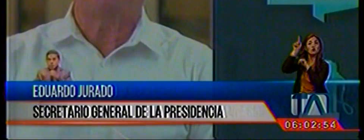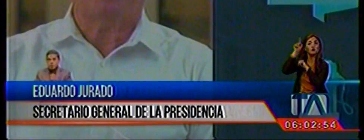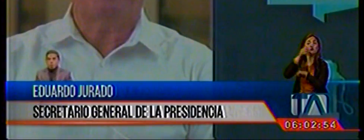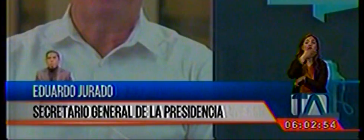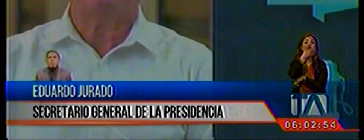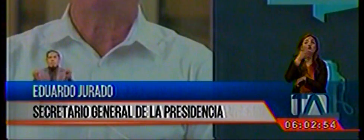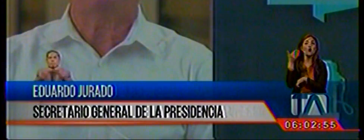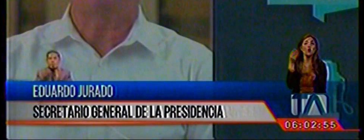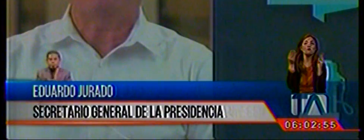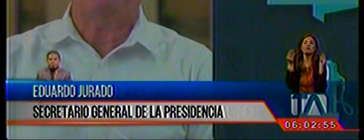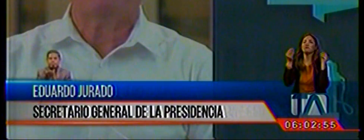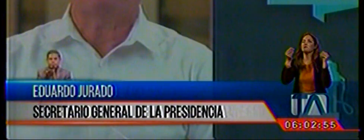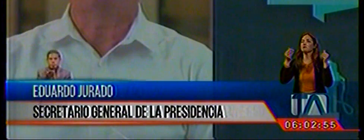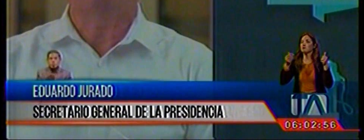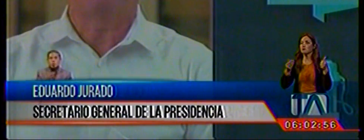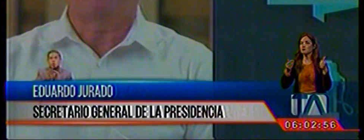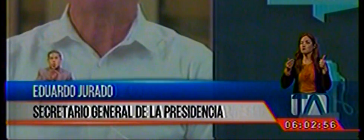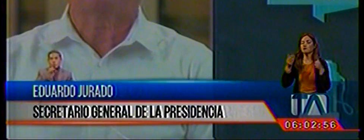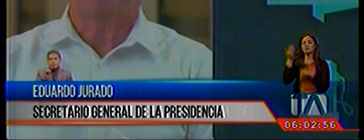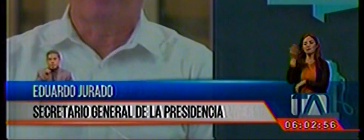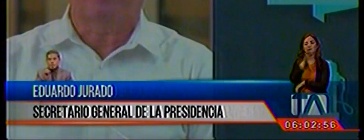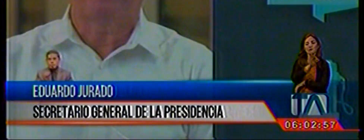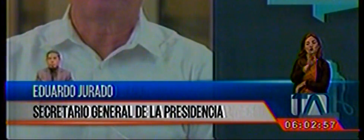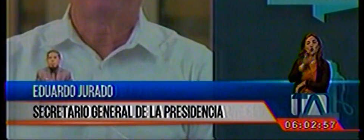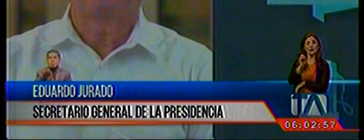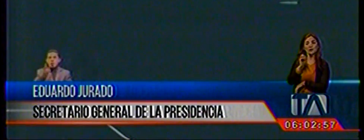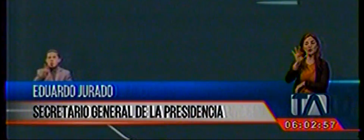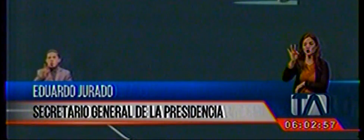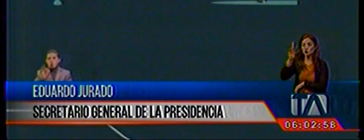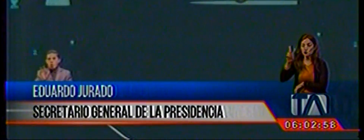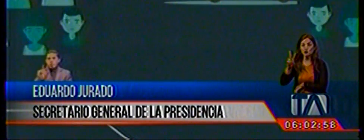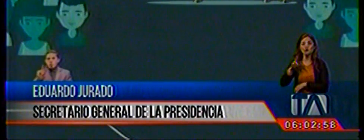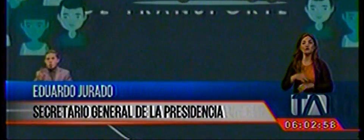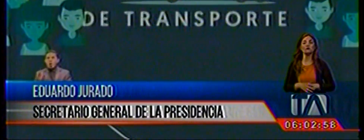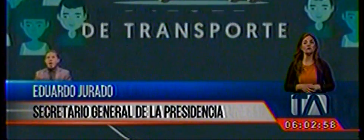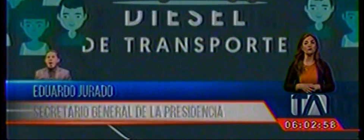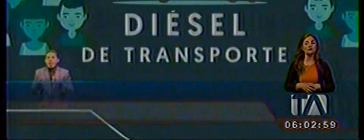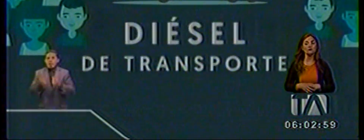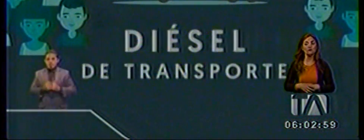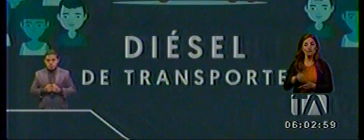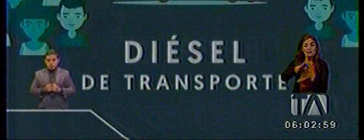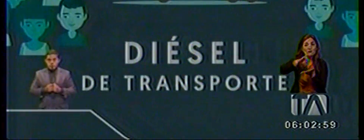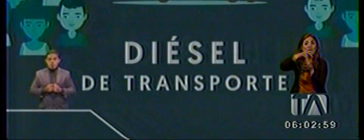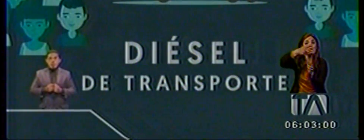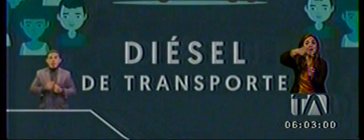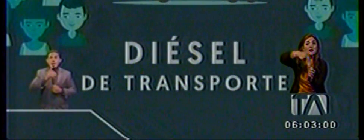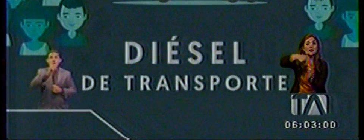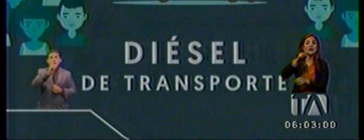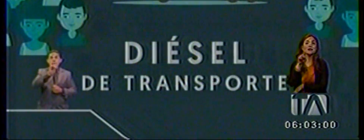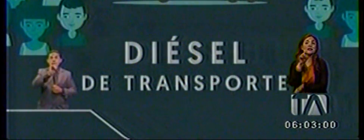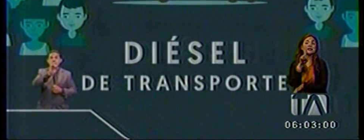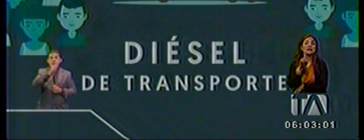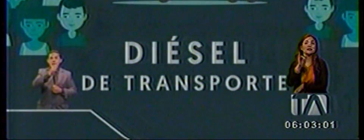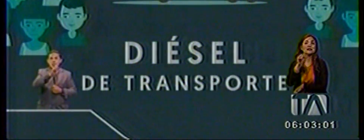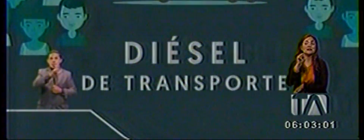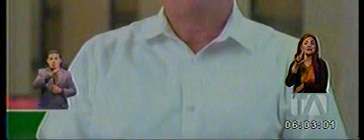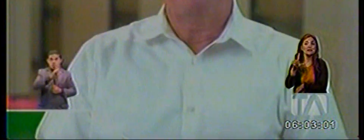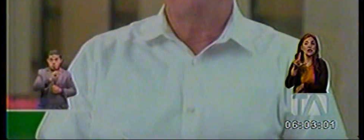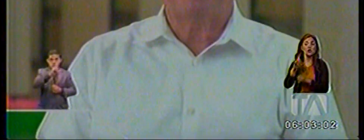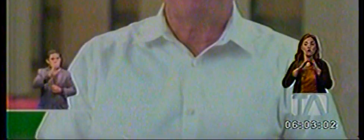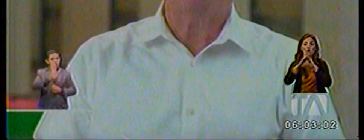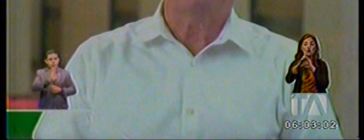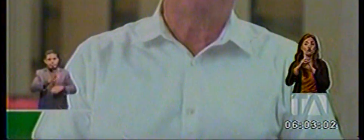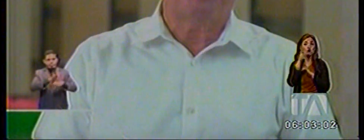mejoraremos su calidad de 90 a 92 octanos. Con respecto al diésel, no toparemos el diésel del transporte.